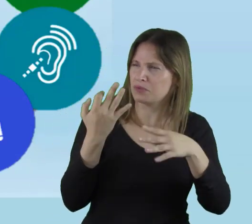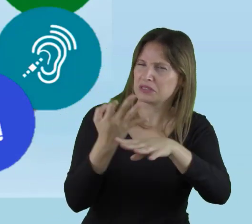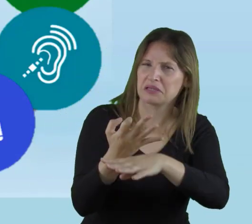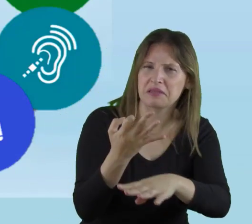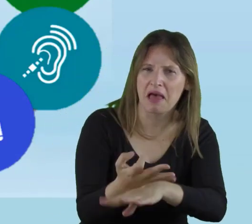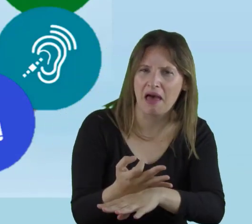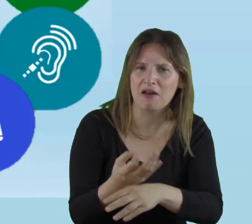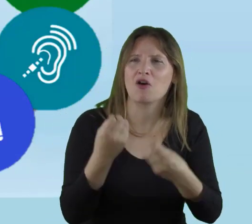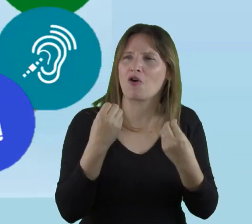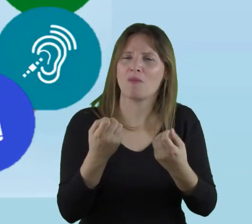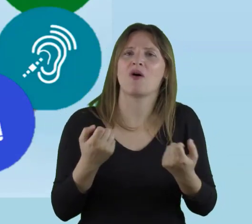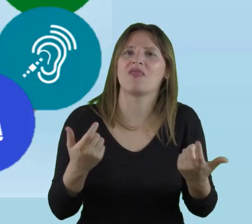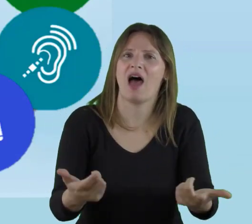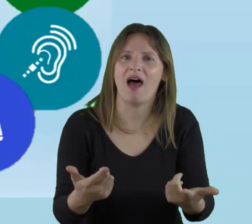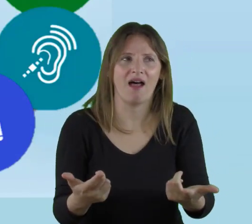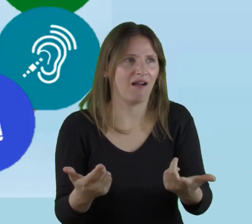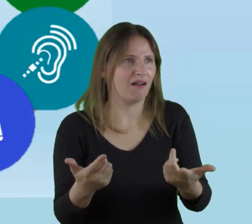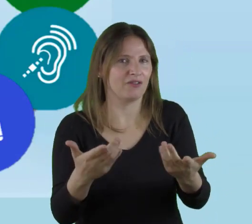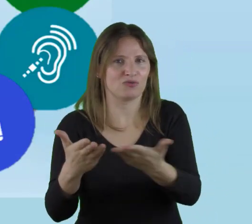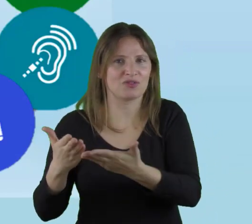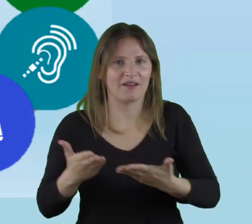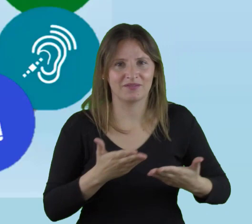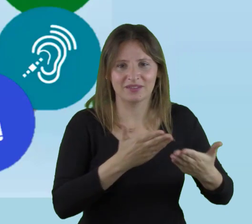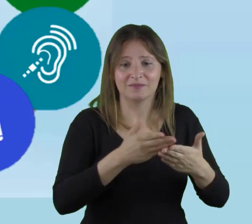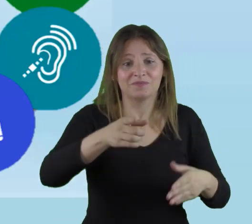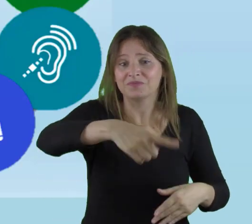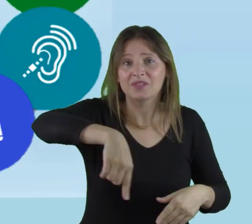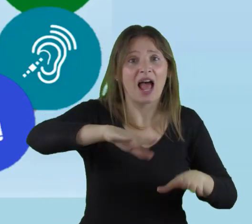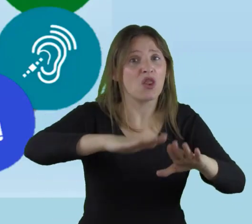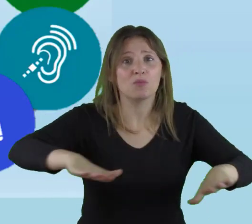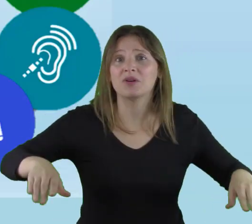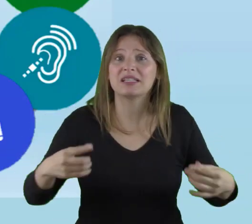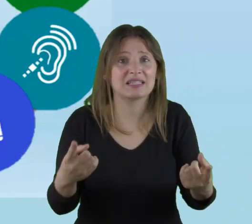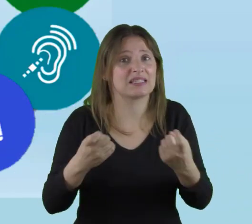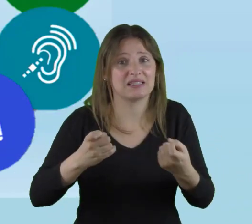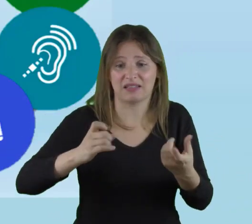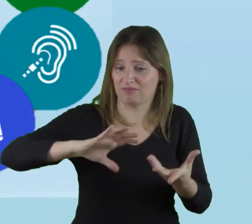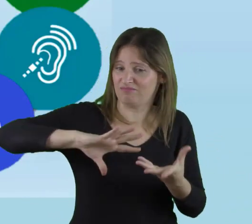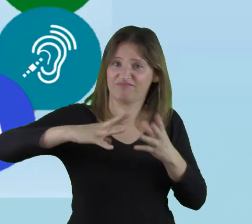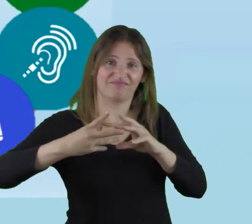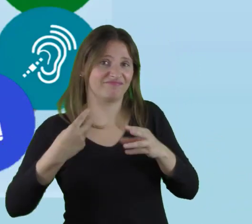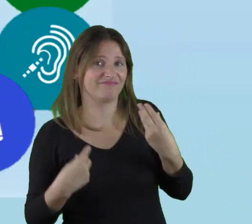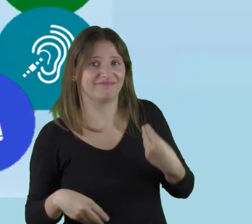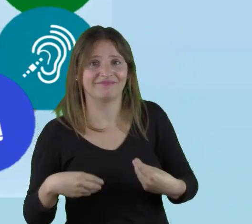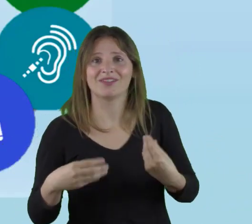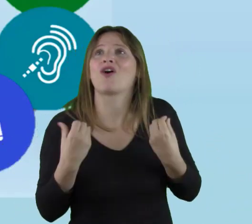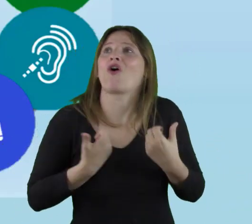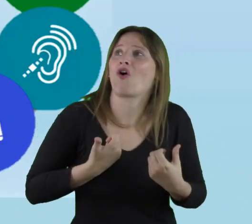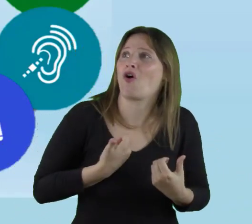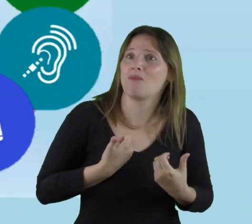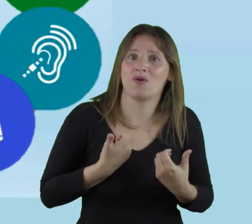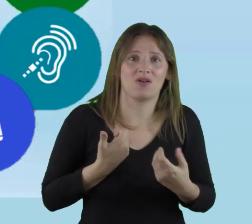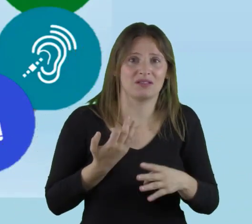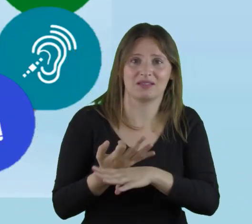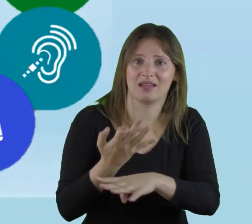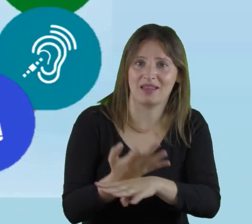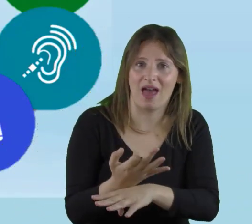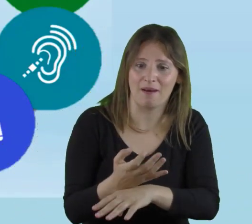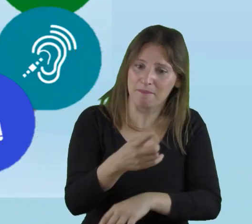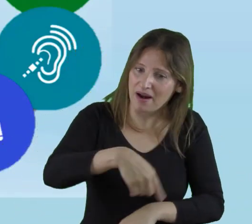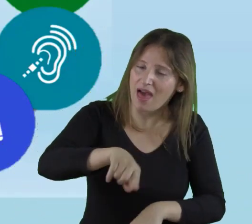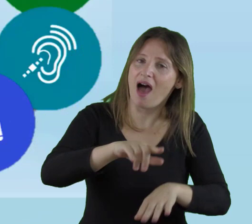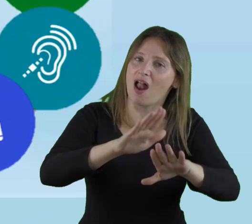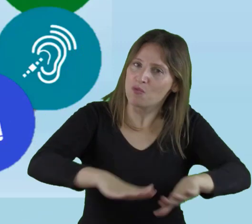llegar a nuestros estudiantes. Porque es una necesidad que ellos tienen. Cómo vamos nosotros a enseñar para que ellos